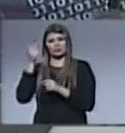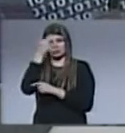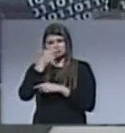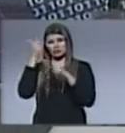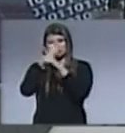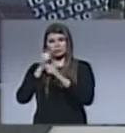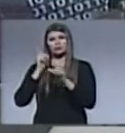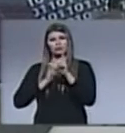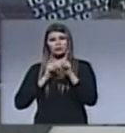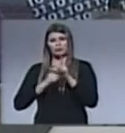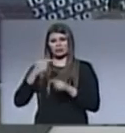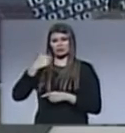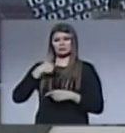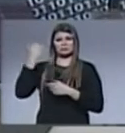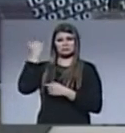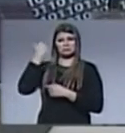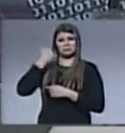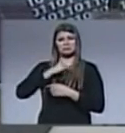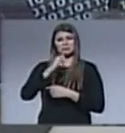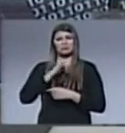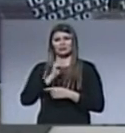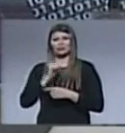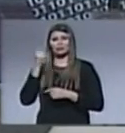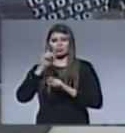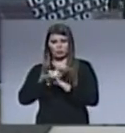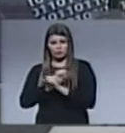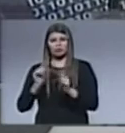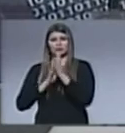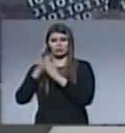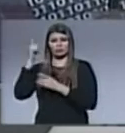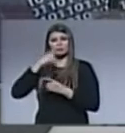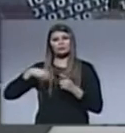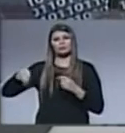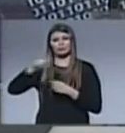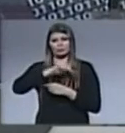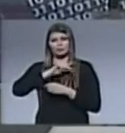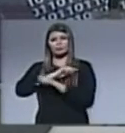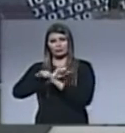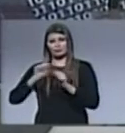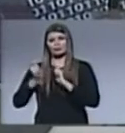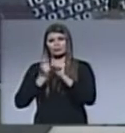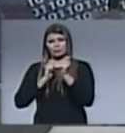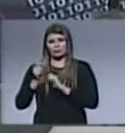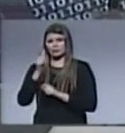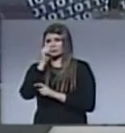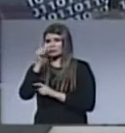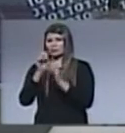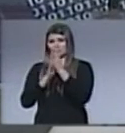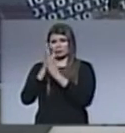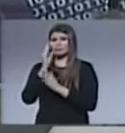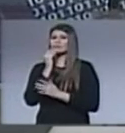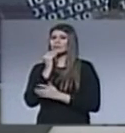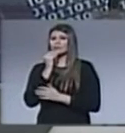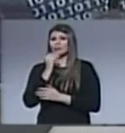Santo hable solamente por medio de Él ni que Él es tanto más importante que otro cristiano que fielmente siga a Jesús.